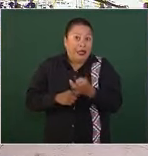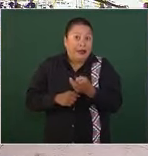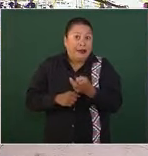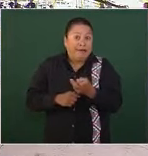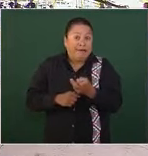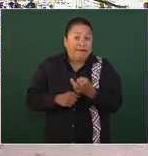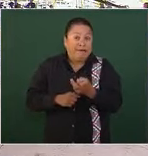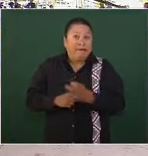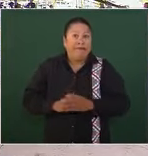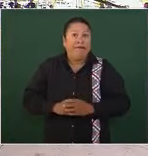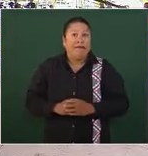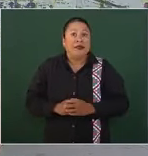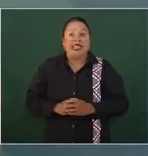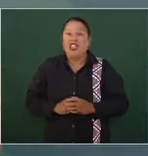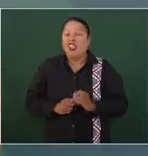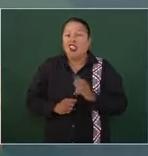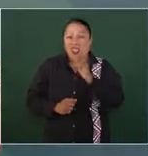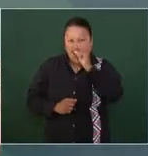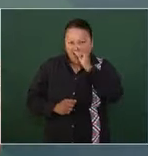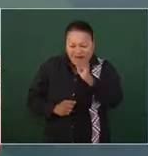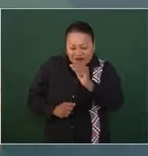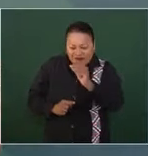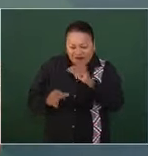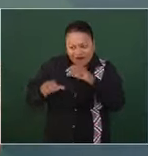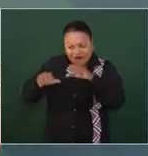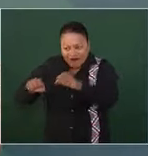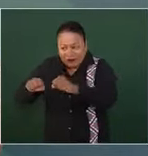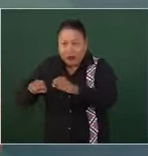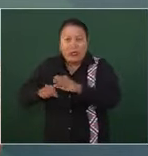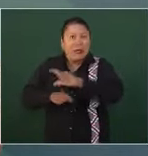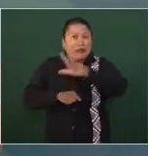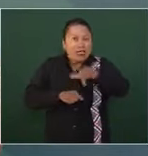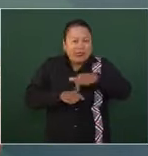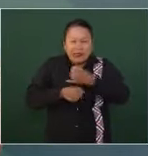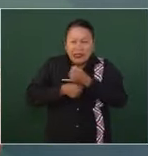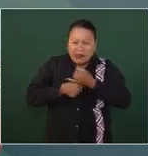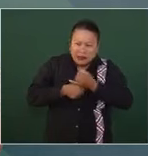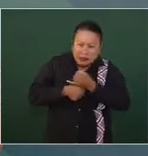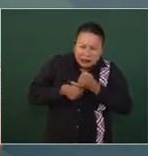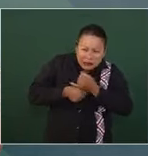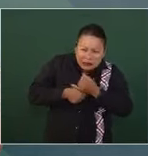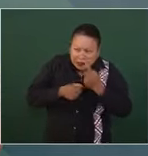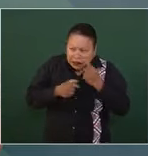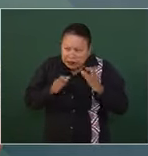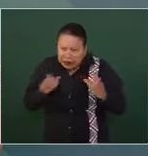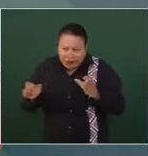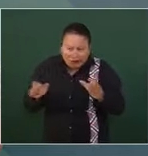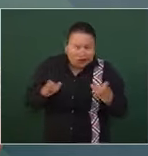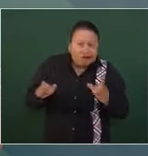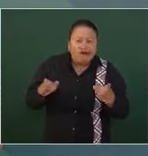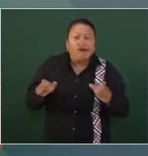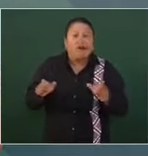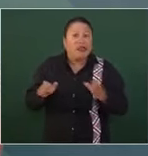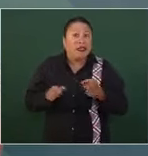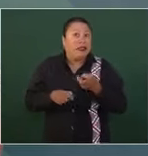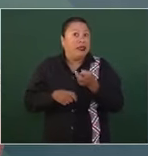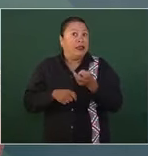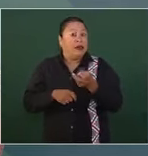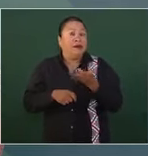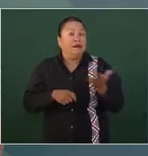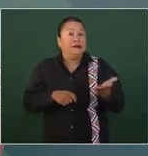éxito. De este seguimiento se hace una nueva operación donde también